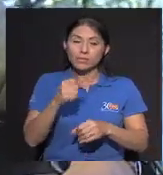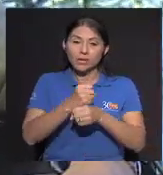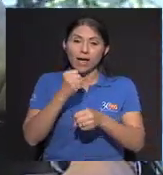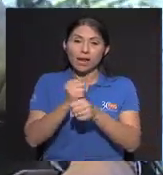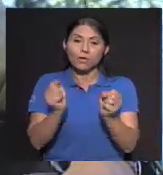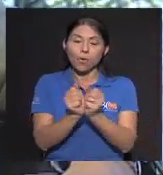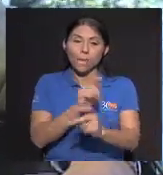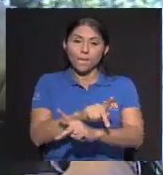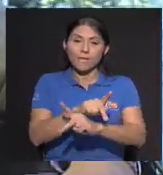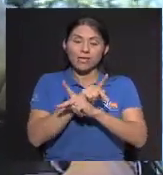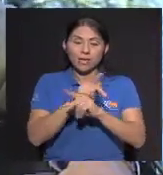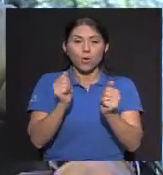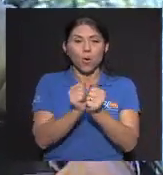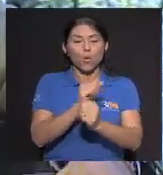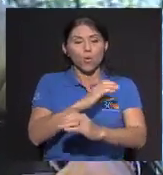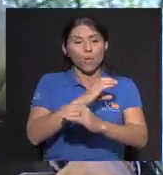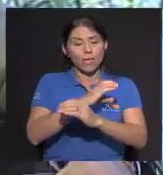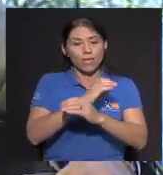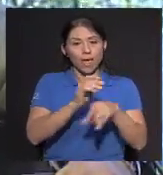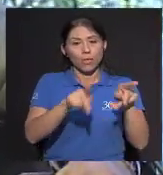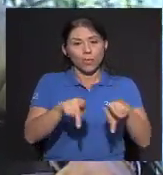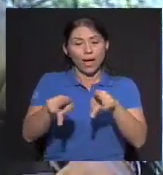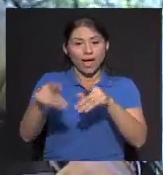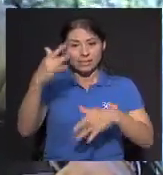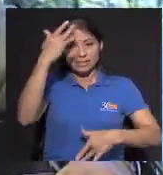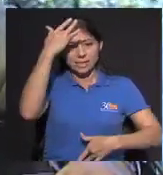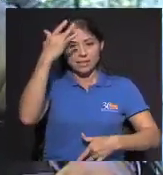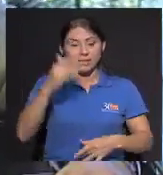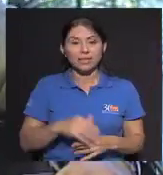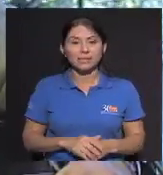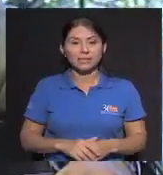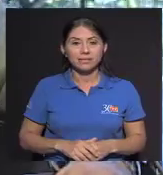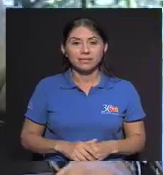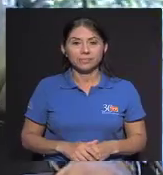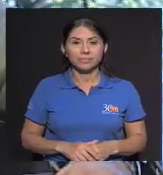de Cuidado De nuestros Pacientes